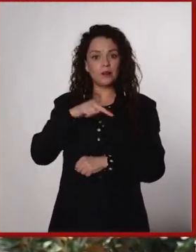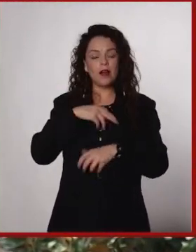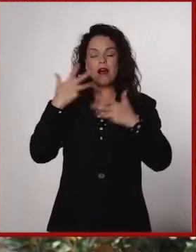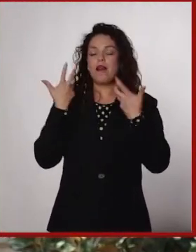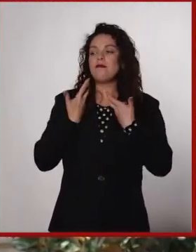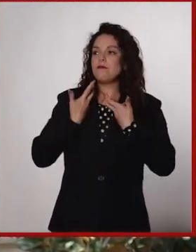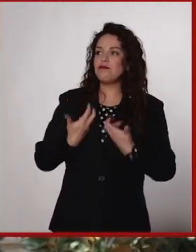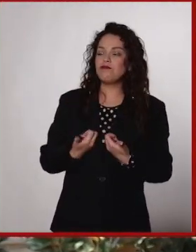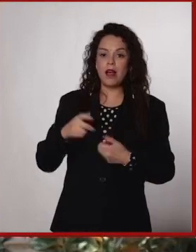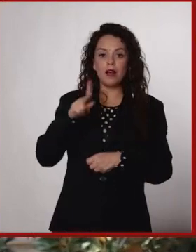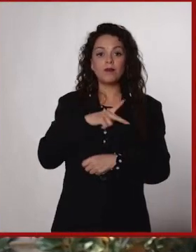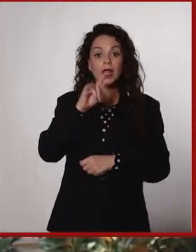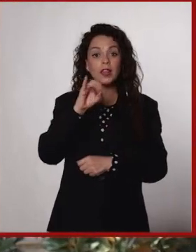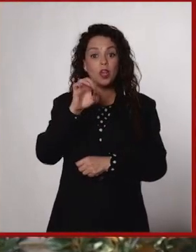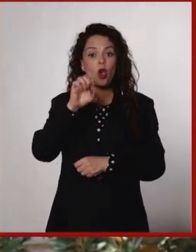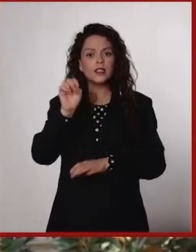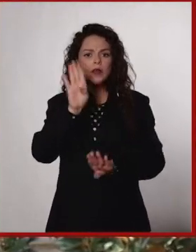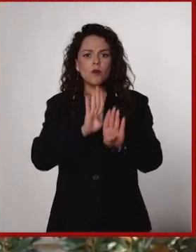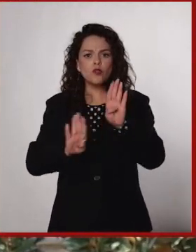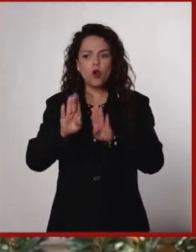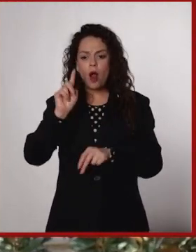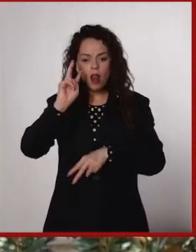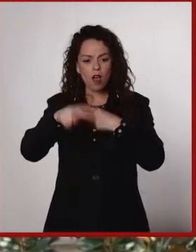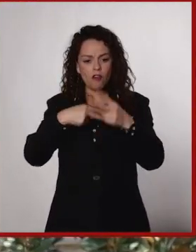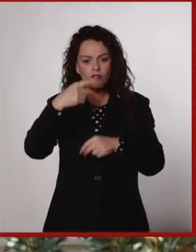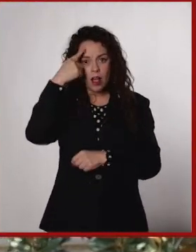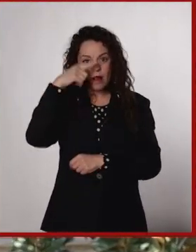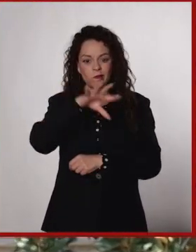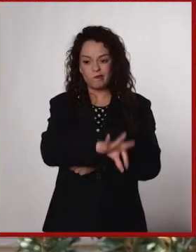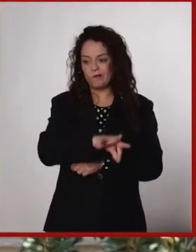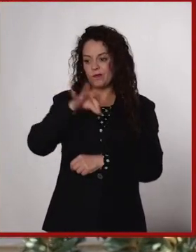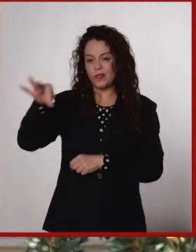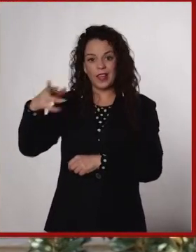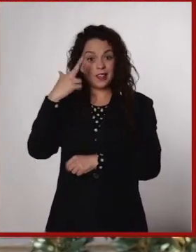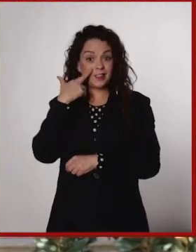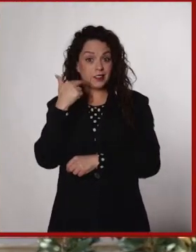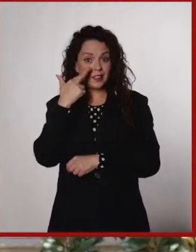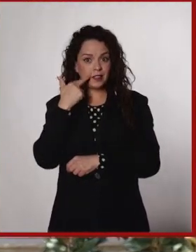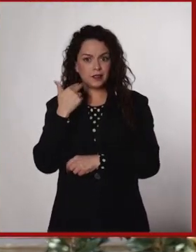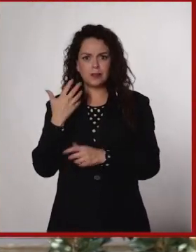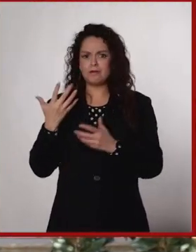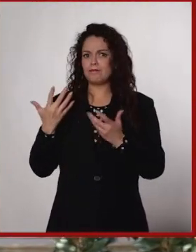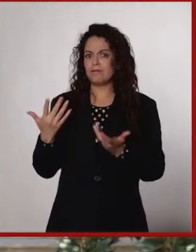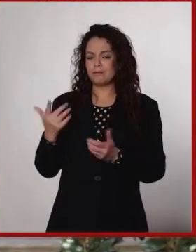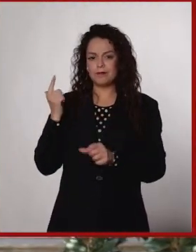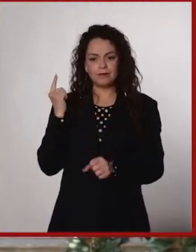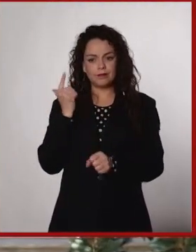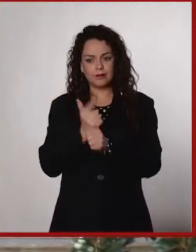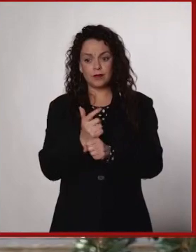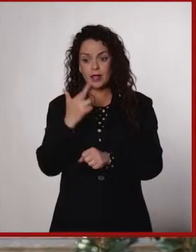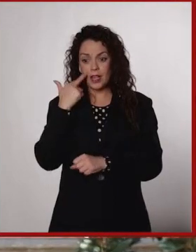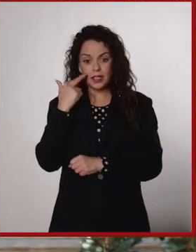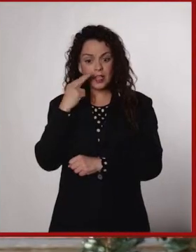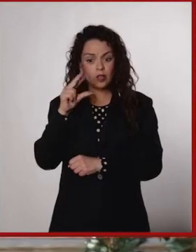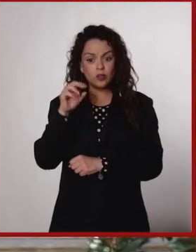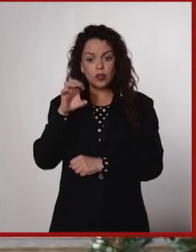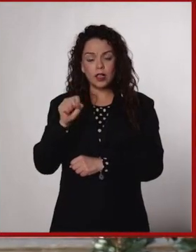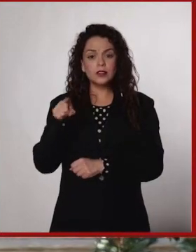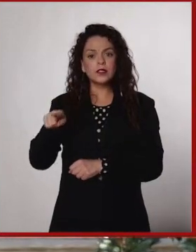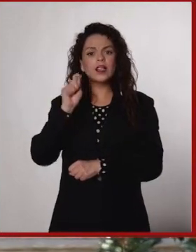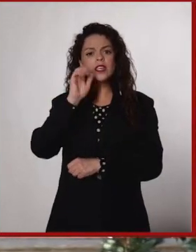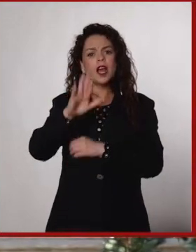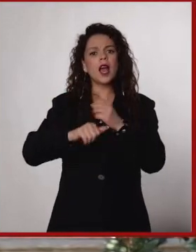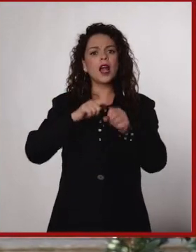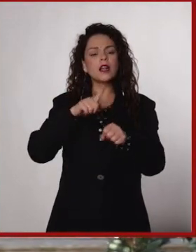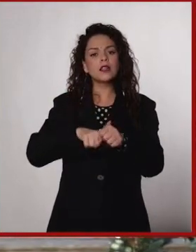una sorpresa, Pamela. Mi tío es biólogo, llegó a hacerse cargo de la dichosa rata. ¿Y pues cuál? En vez de rata,